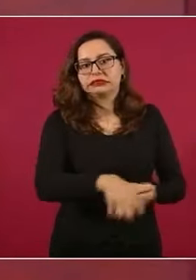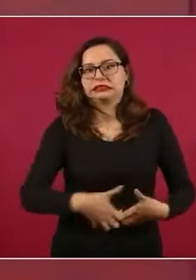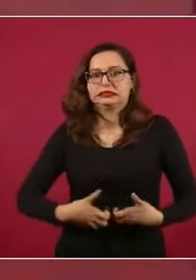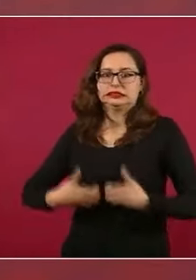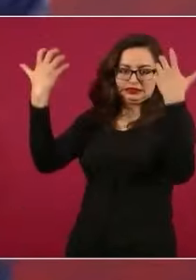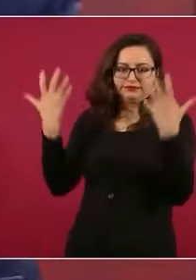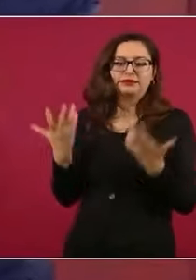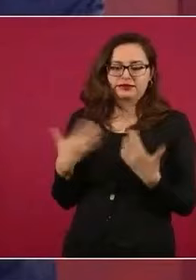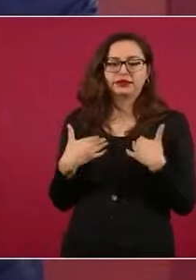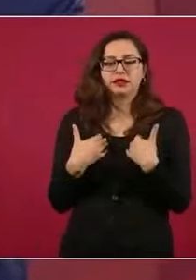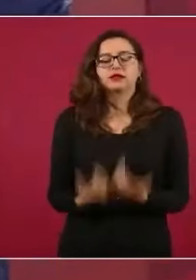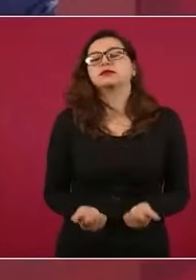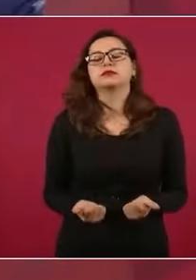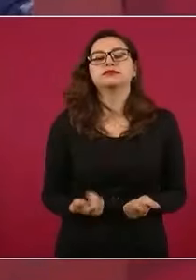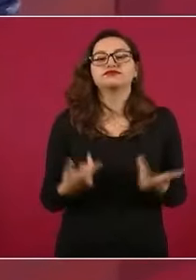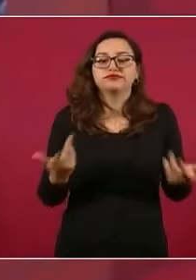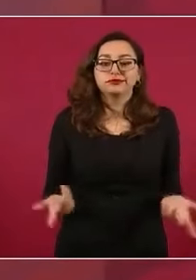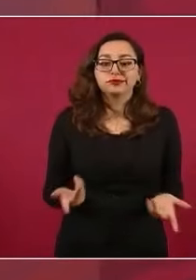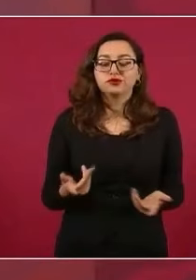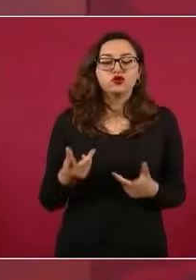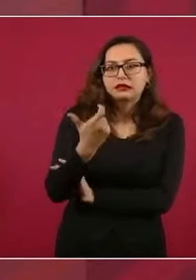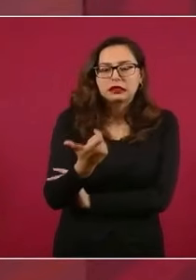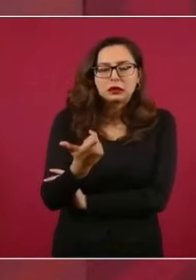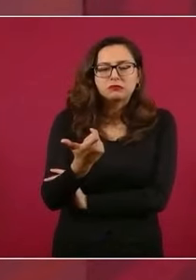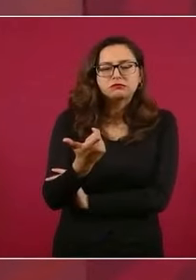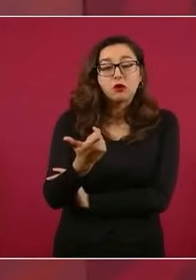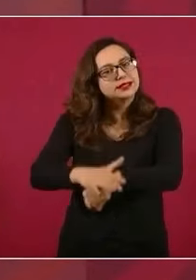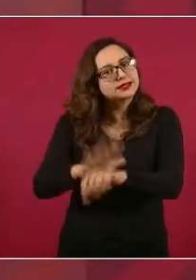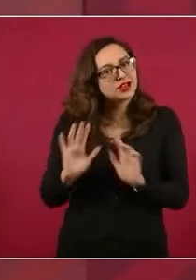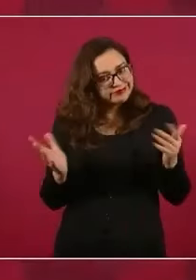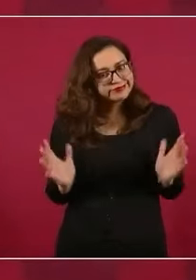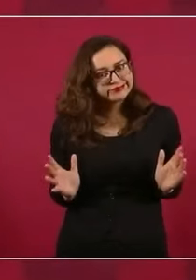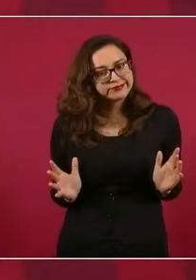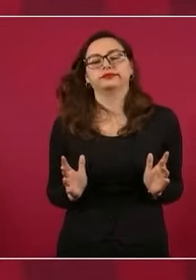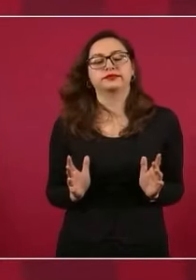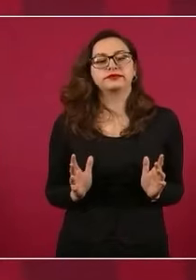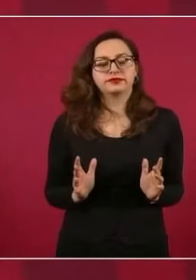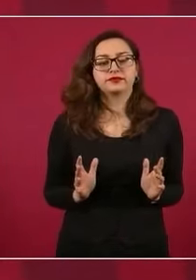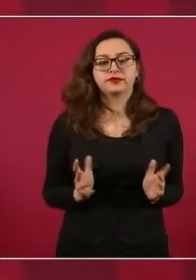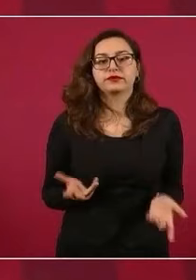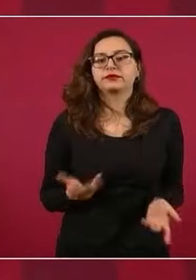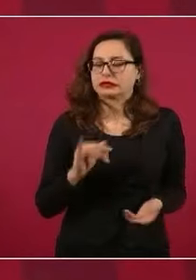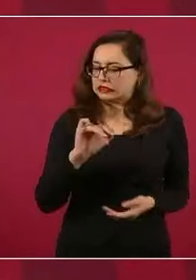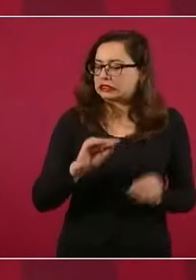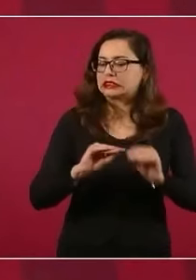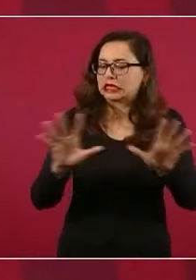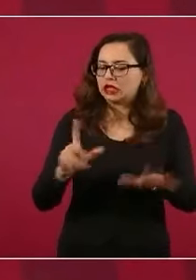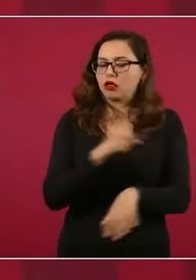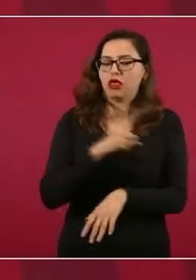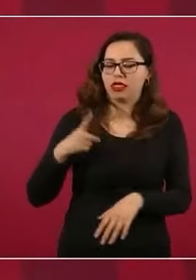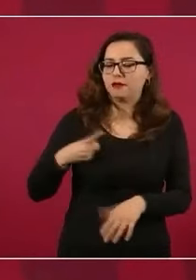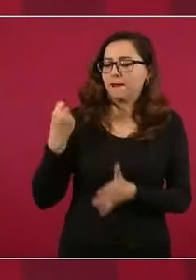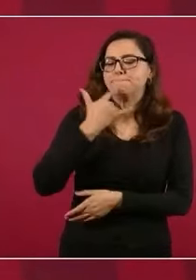falta de recursos. Sino es cómo se administran los recursos. Tiene que ver con, desde luego, la perseverancia, el